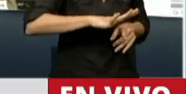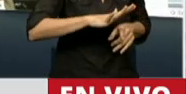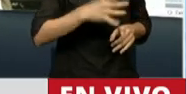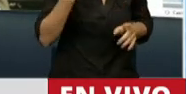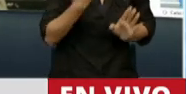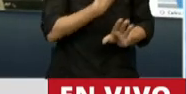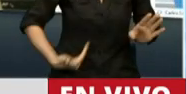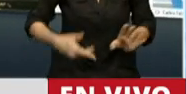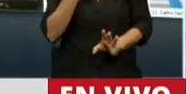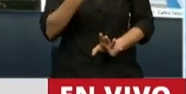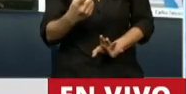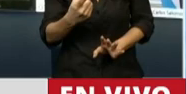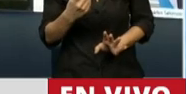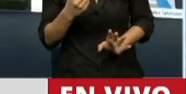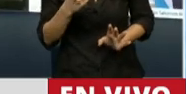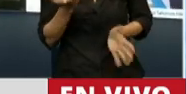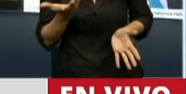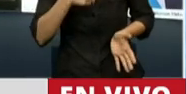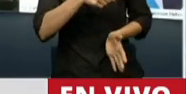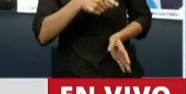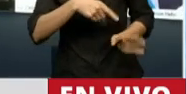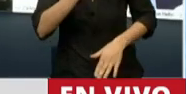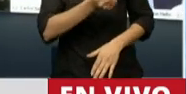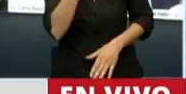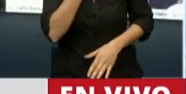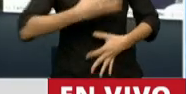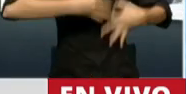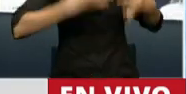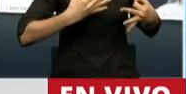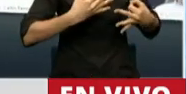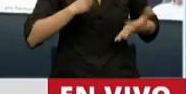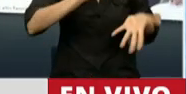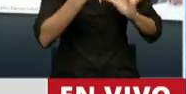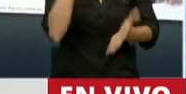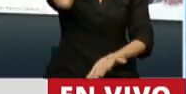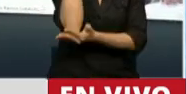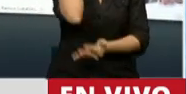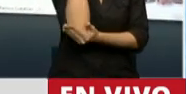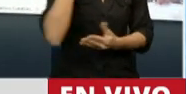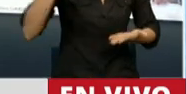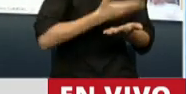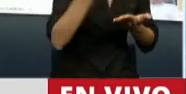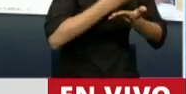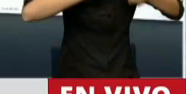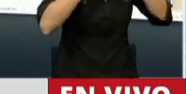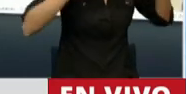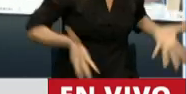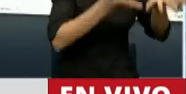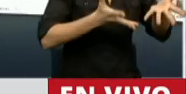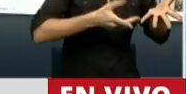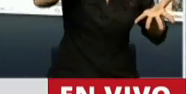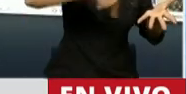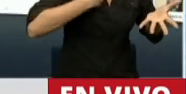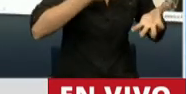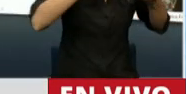Presidente, es un imperativo, no solo ético, sino una definición económica. Empezar por los últimos para llegar a todos. Por eso la deuda